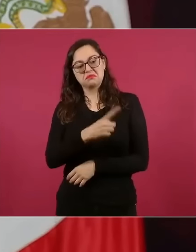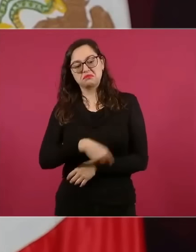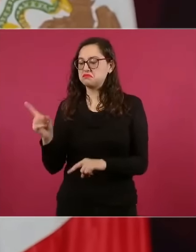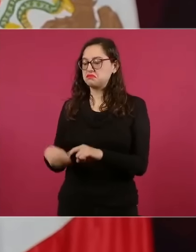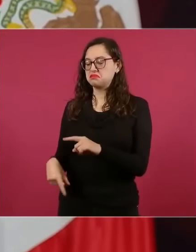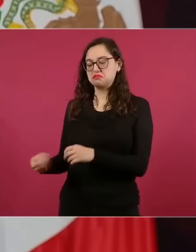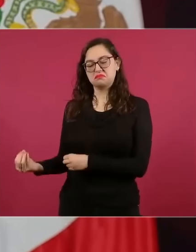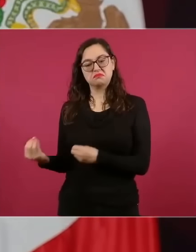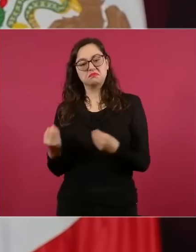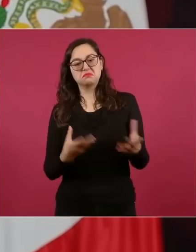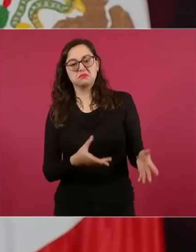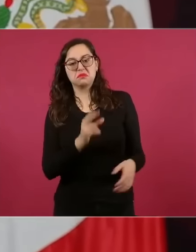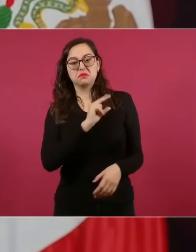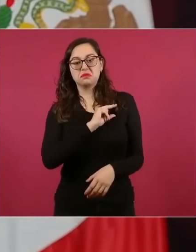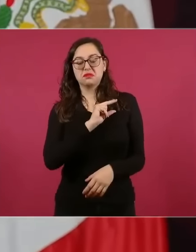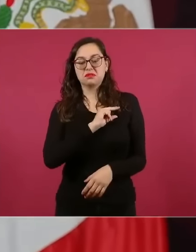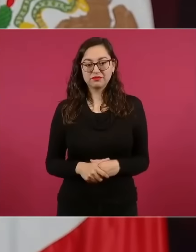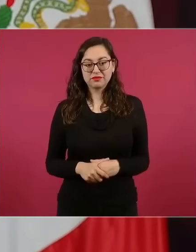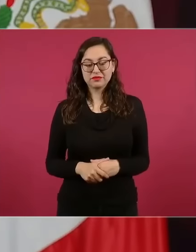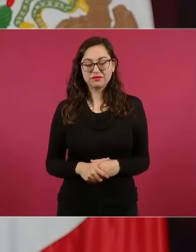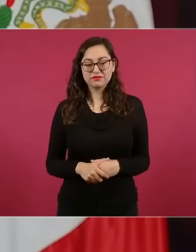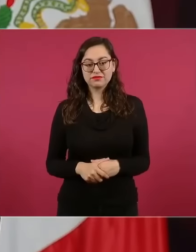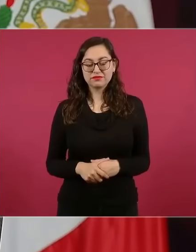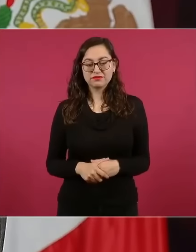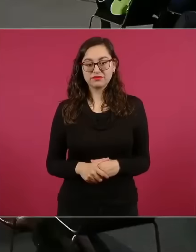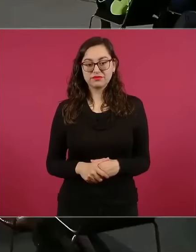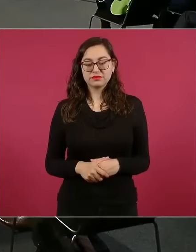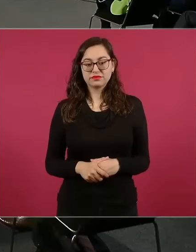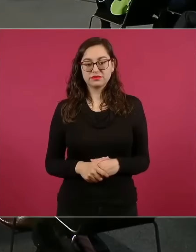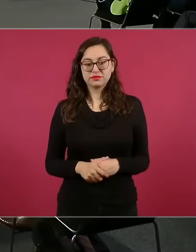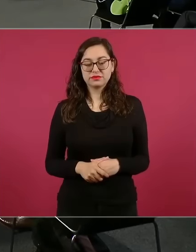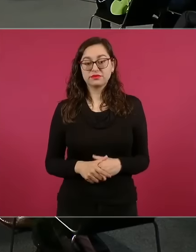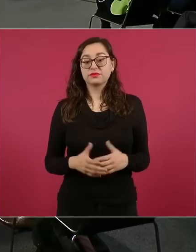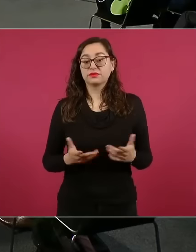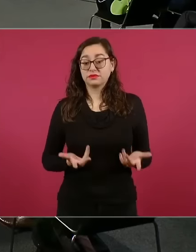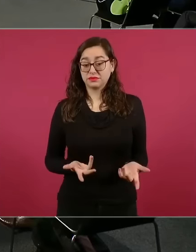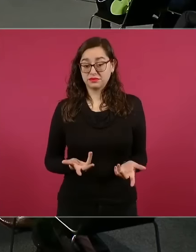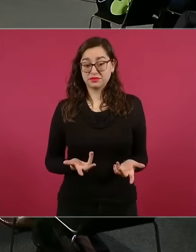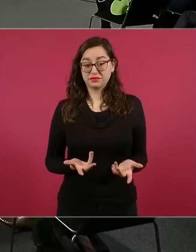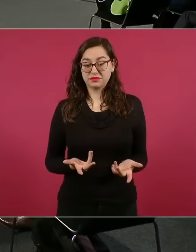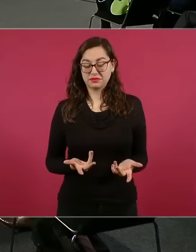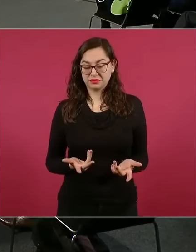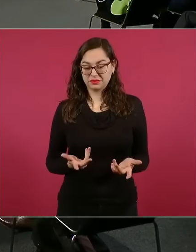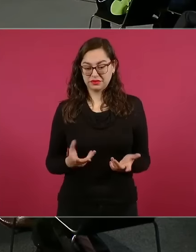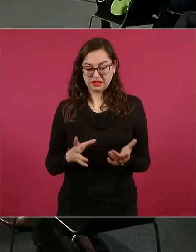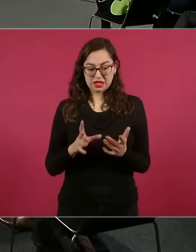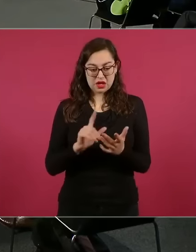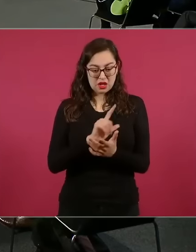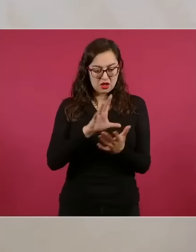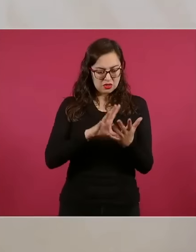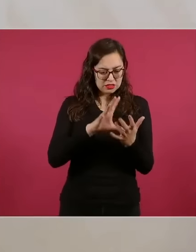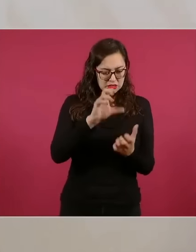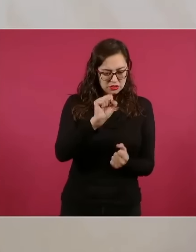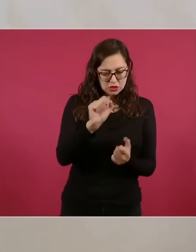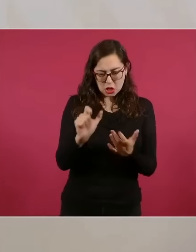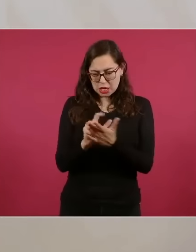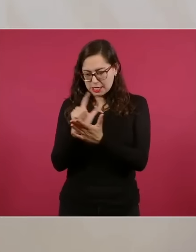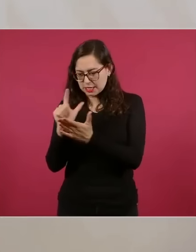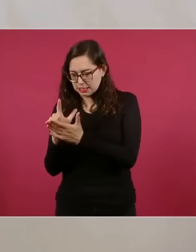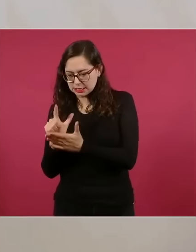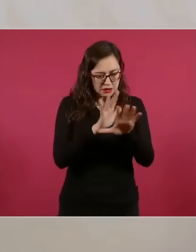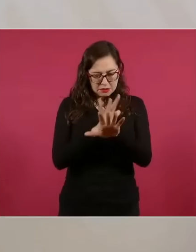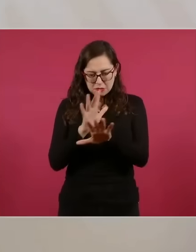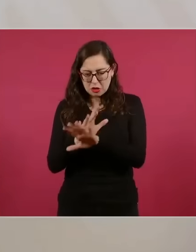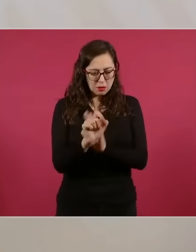Constitución de 1917. Llevaron a cabo contrarreformas, modificaciones al artículo